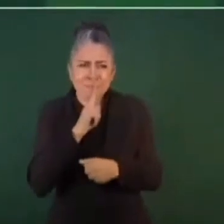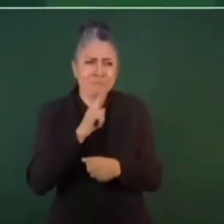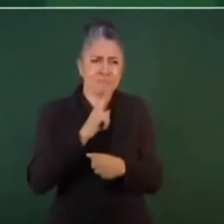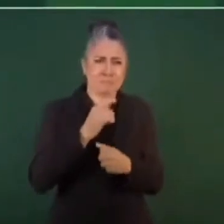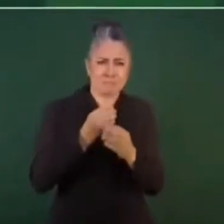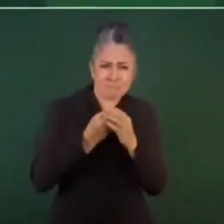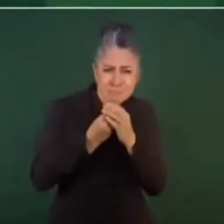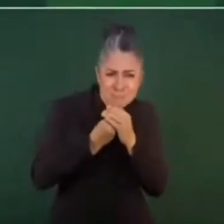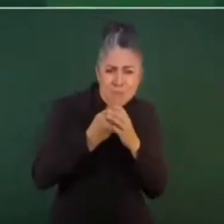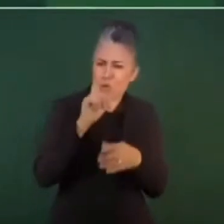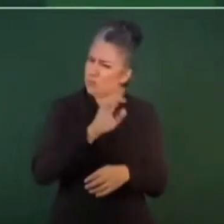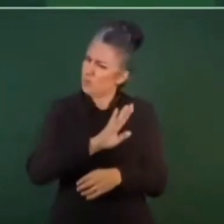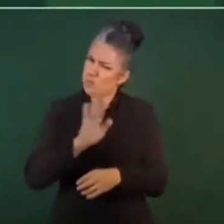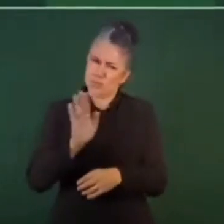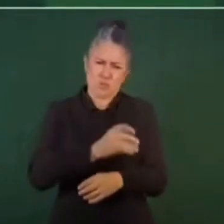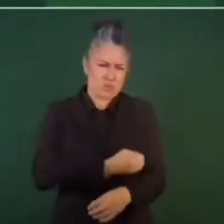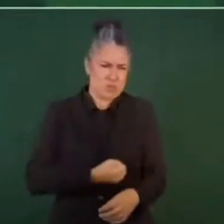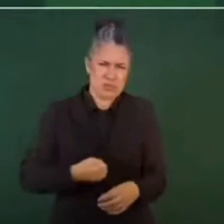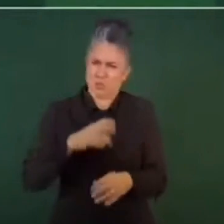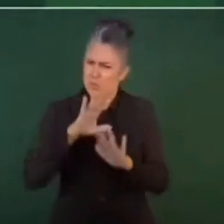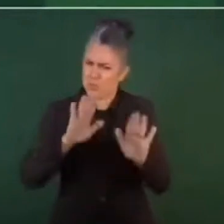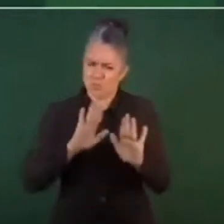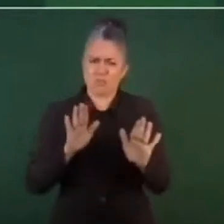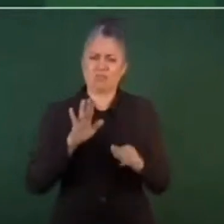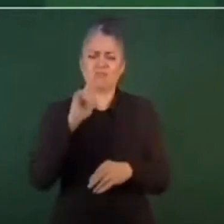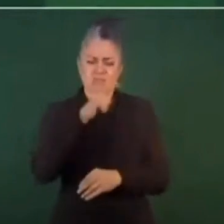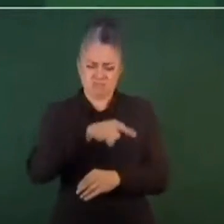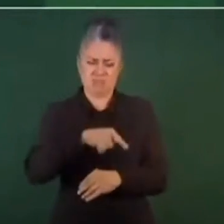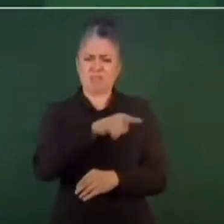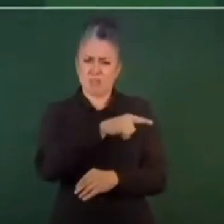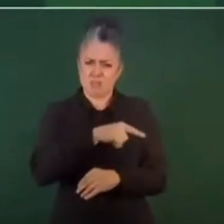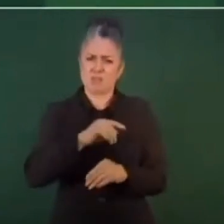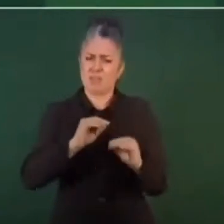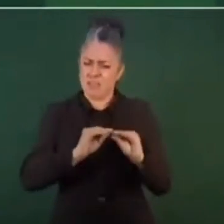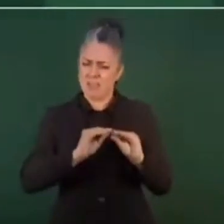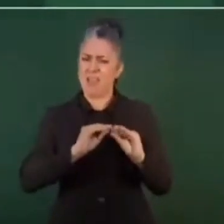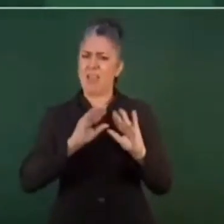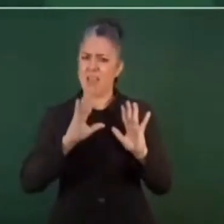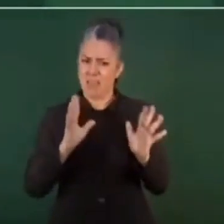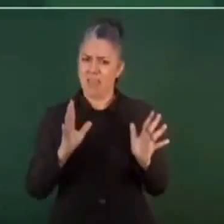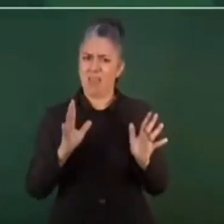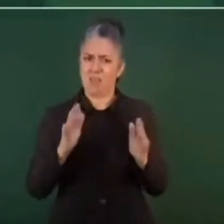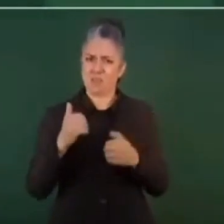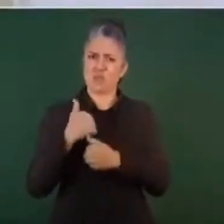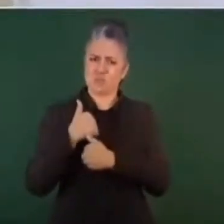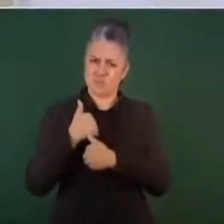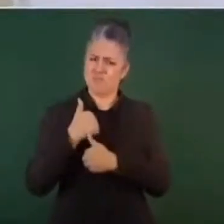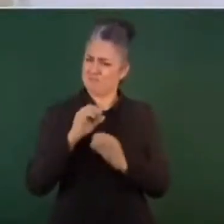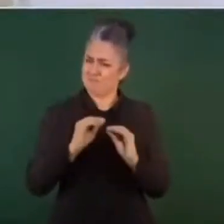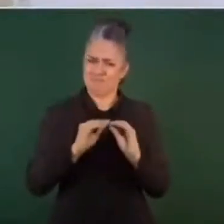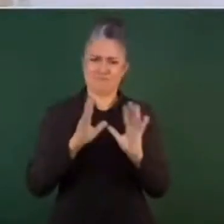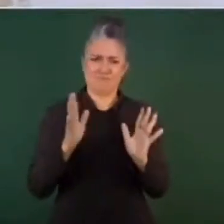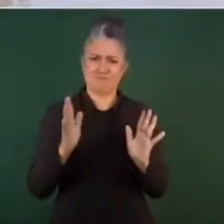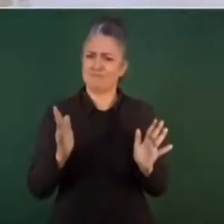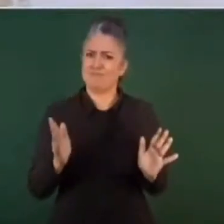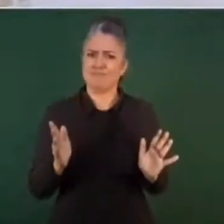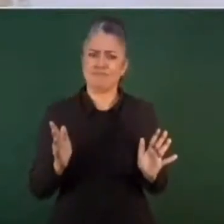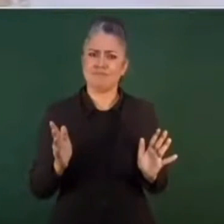en nada tienen muy claro de que si